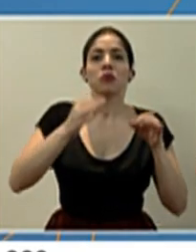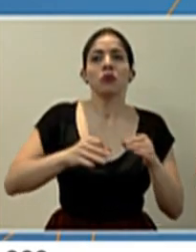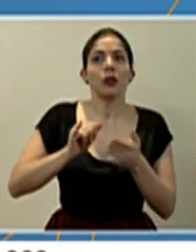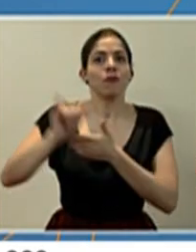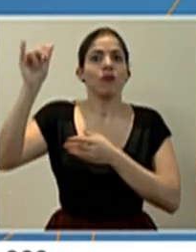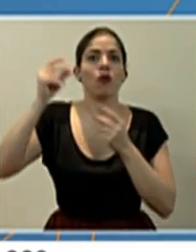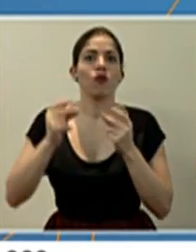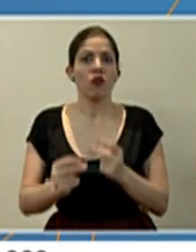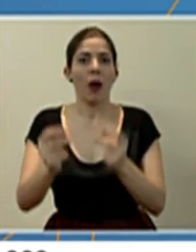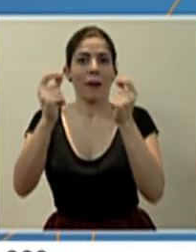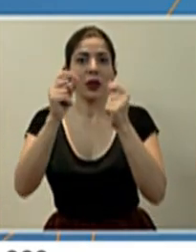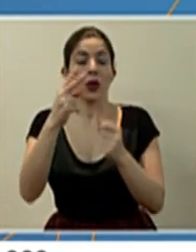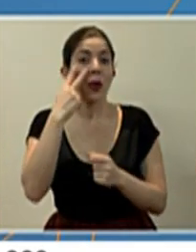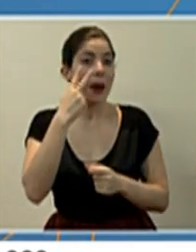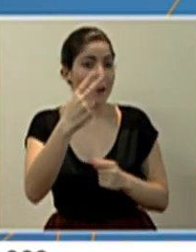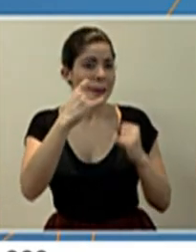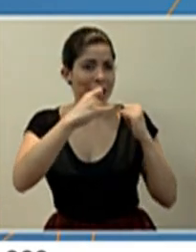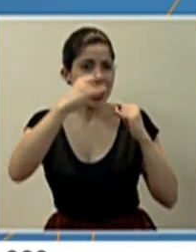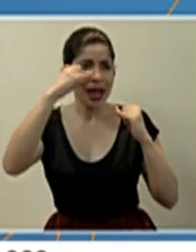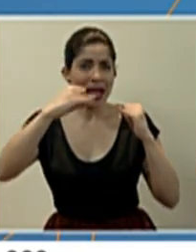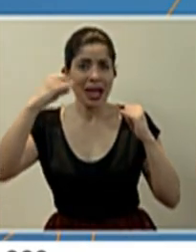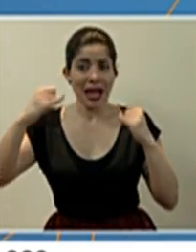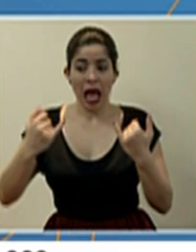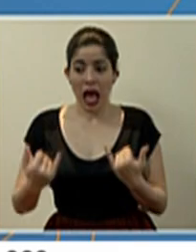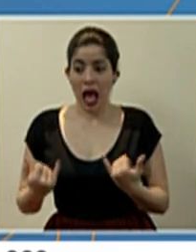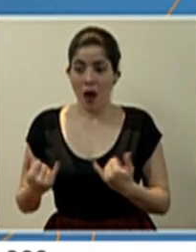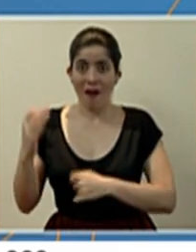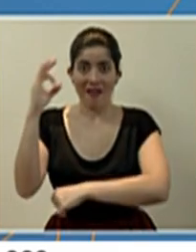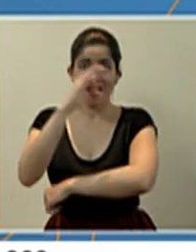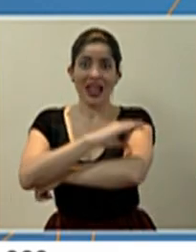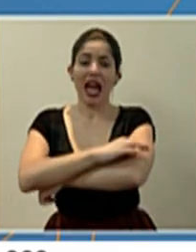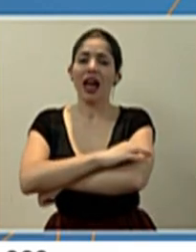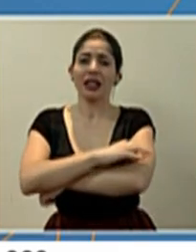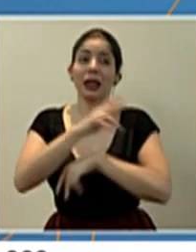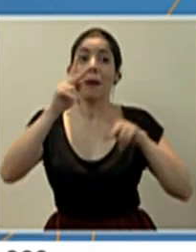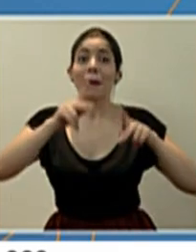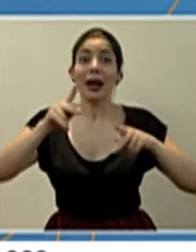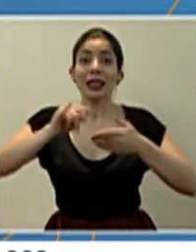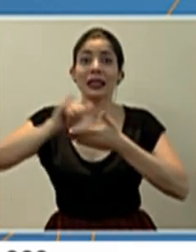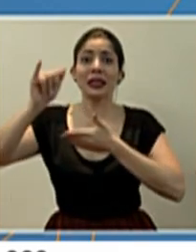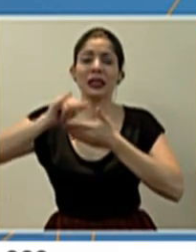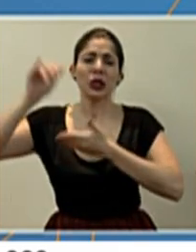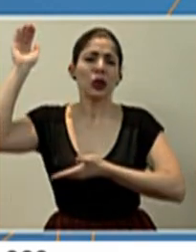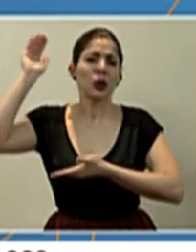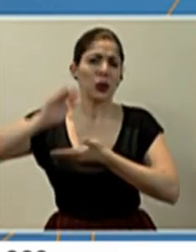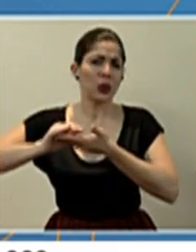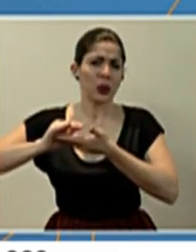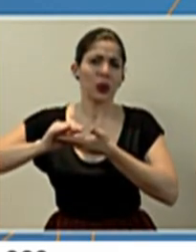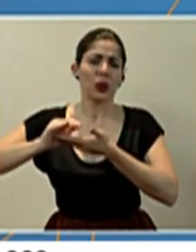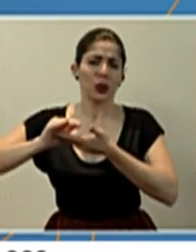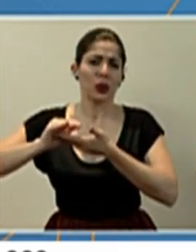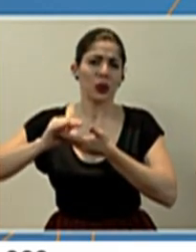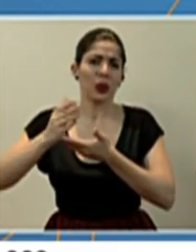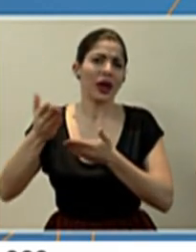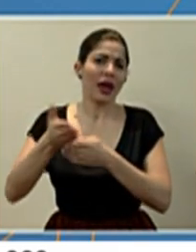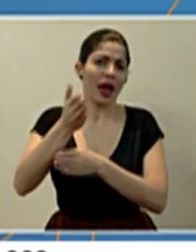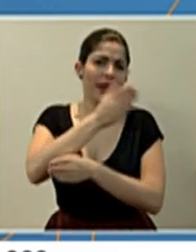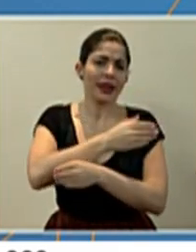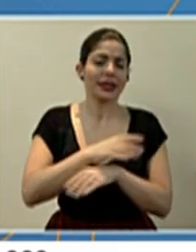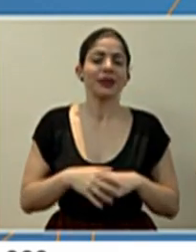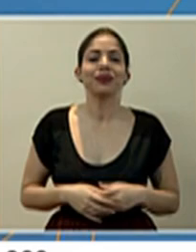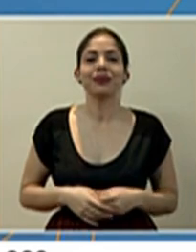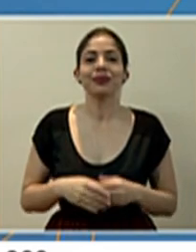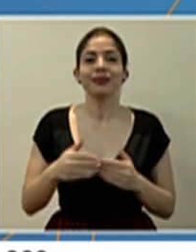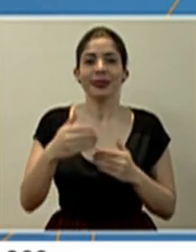rápidamente y como ustedes pueden ver en la línea, ya en este periodo la cantidad de personas saliendo es bastante menos de lo habitual. Siguiente,